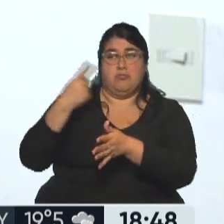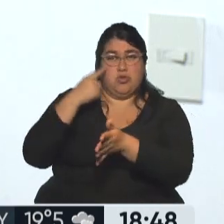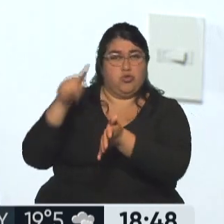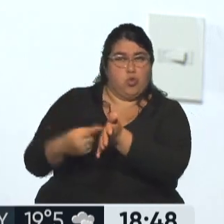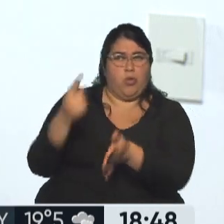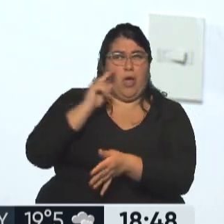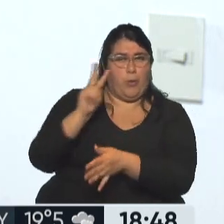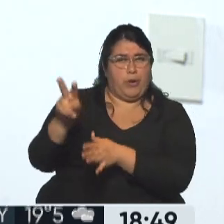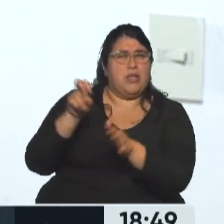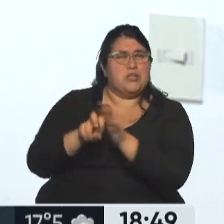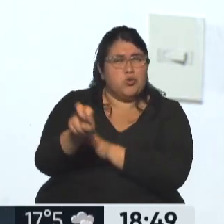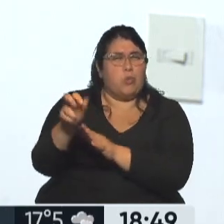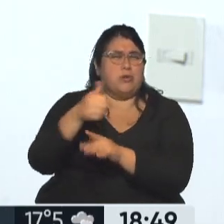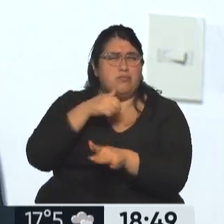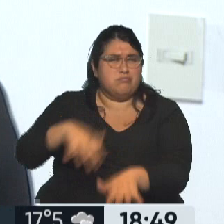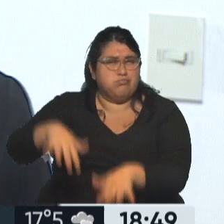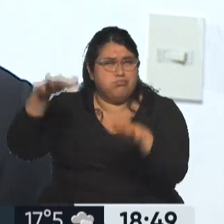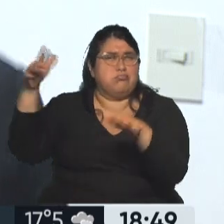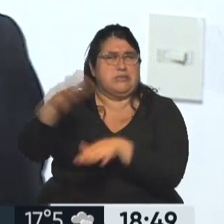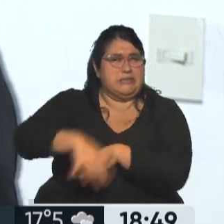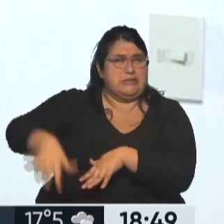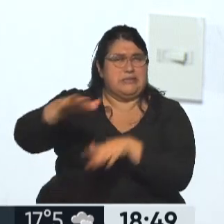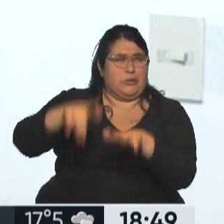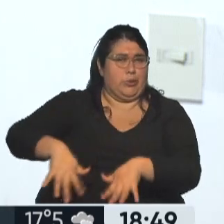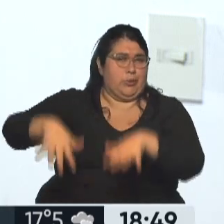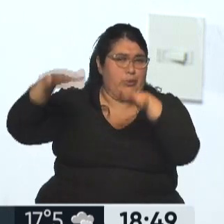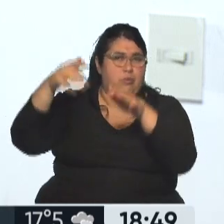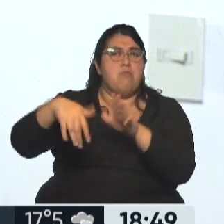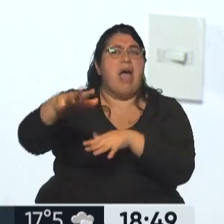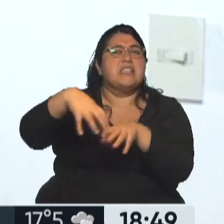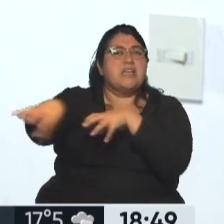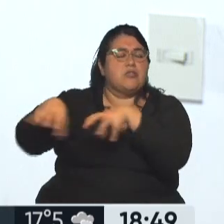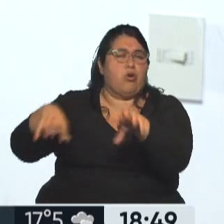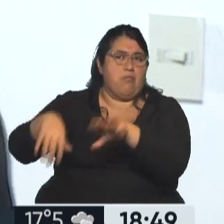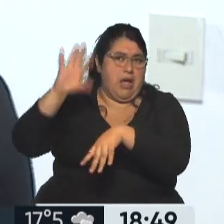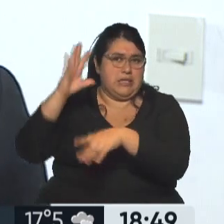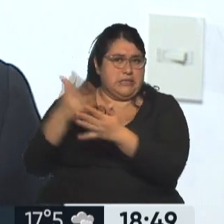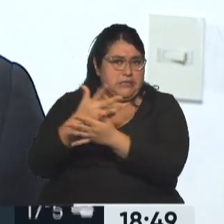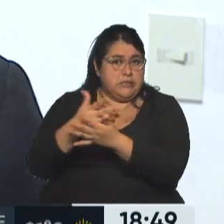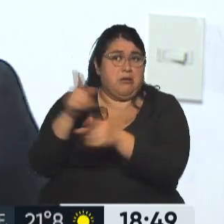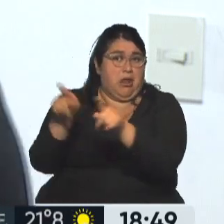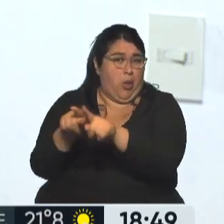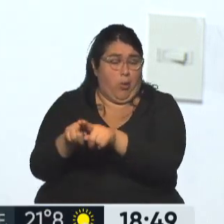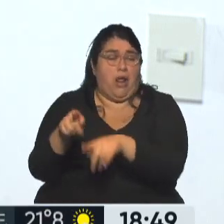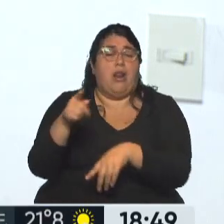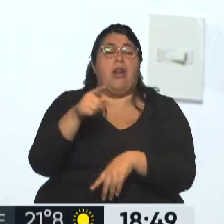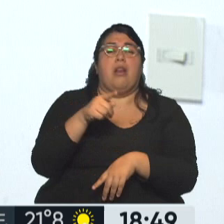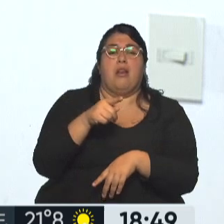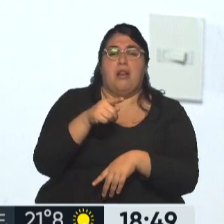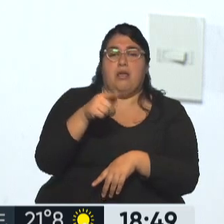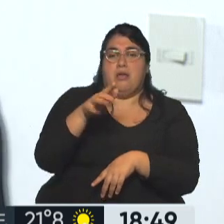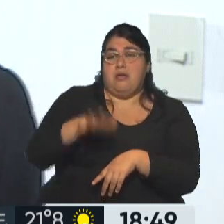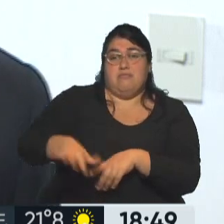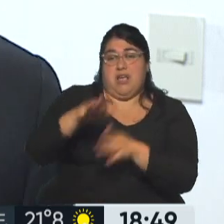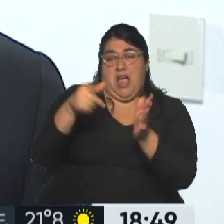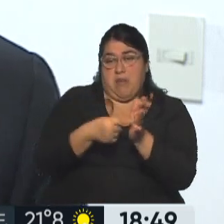subtes anegados, las calles anegadas, obviamente los sectores más vulnerables. Lo mismo que ocurrió en la capital,